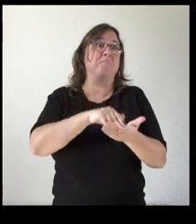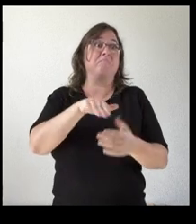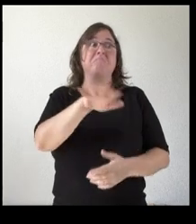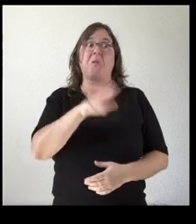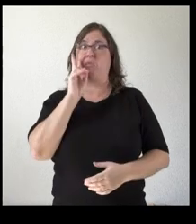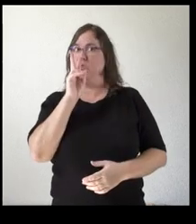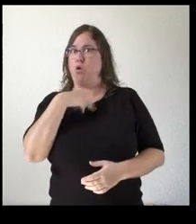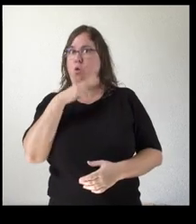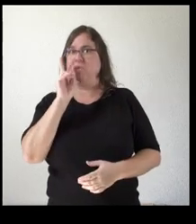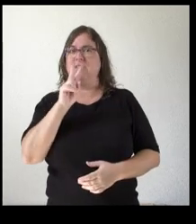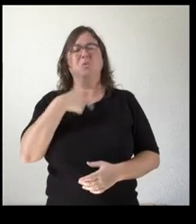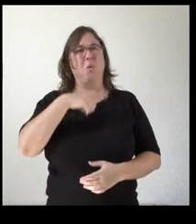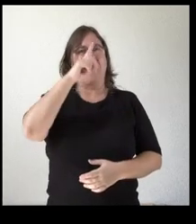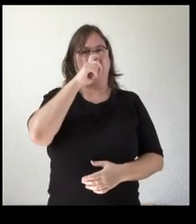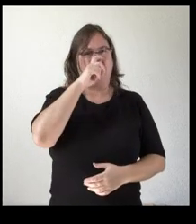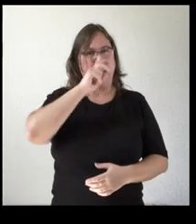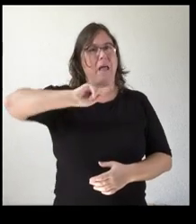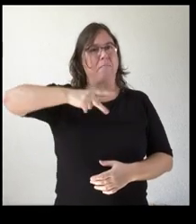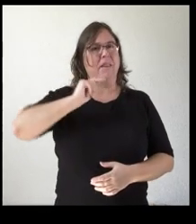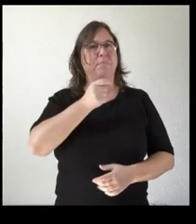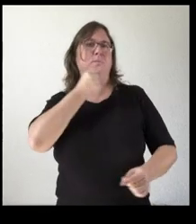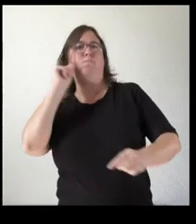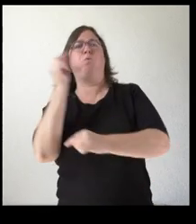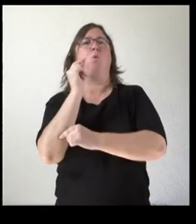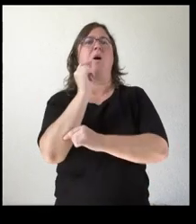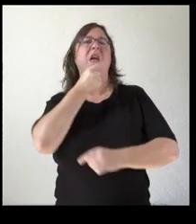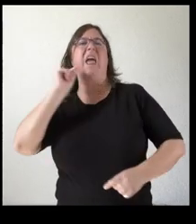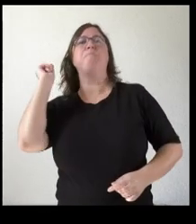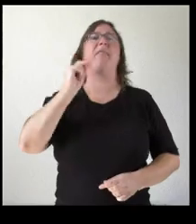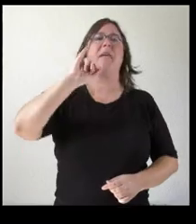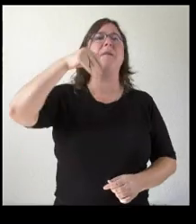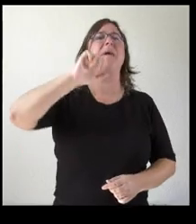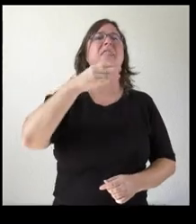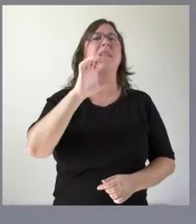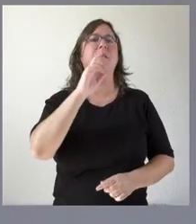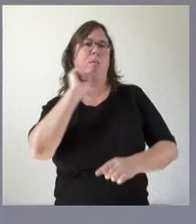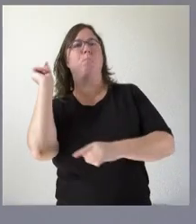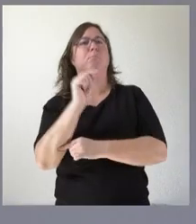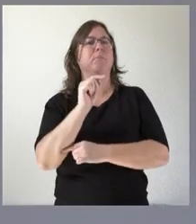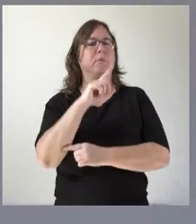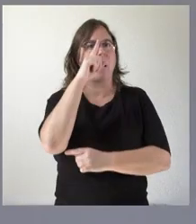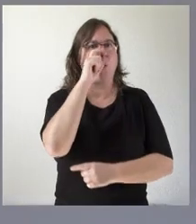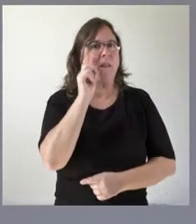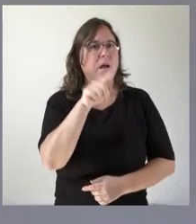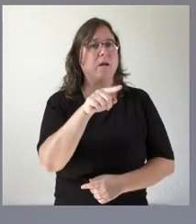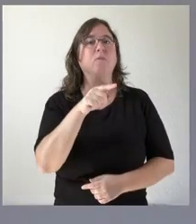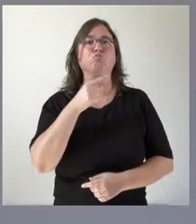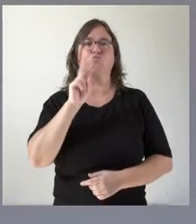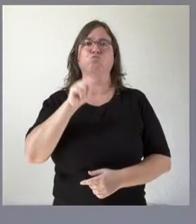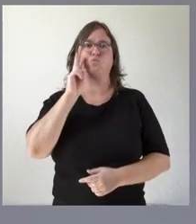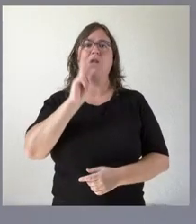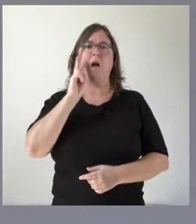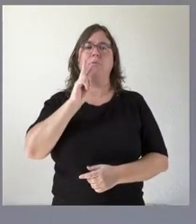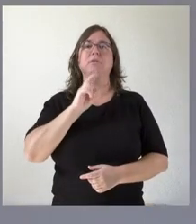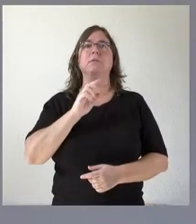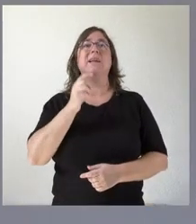yo muchos ¿Usted recuerda algún vicepresidente llamando imbécil a un diputado? ¿Lo recuerda? Yo sí que he visto y en el parlamento de Castilla y León